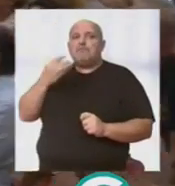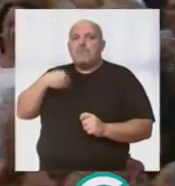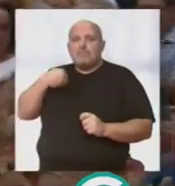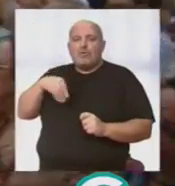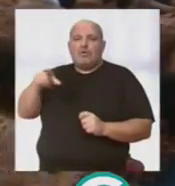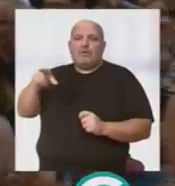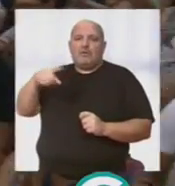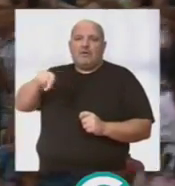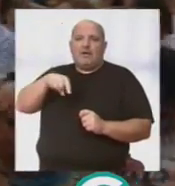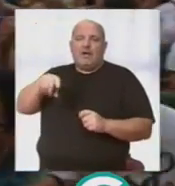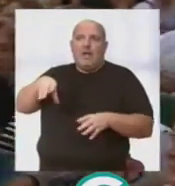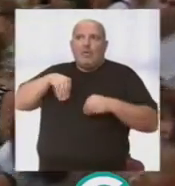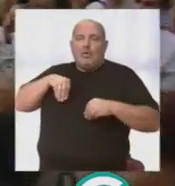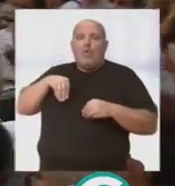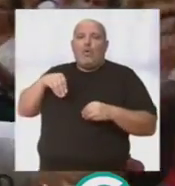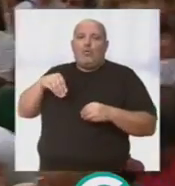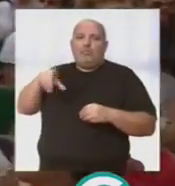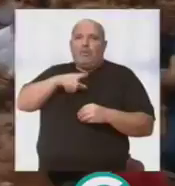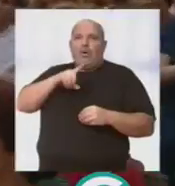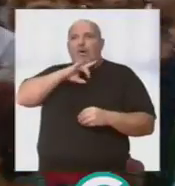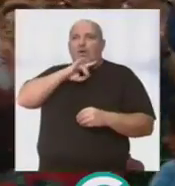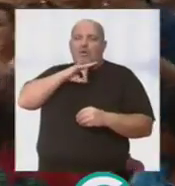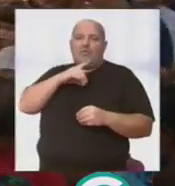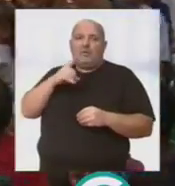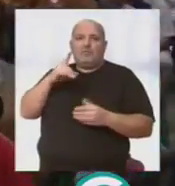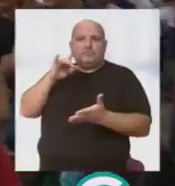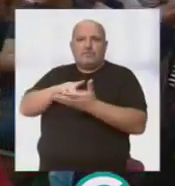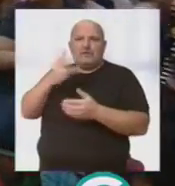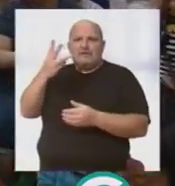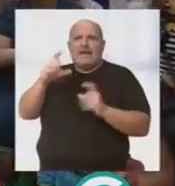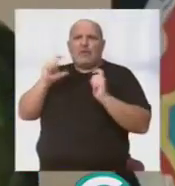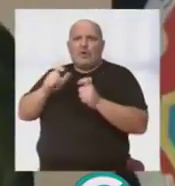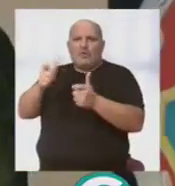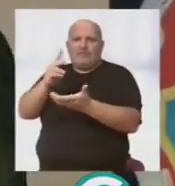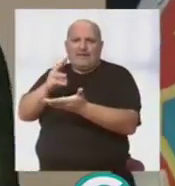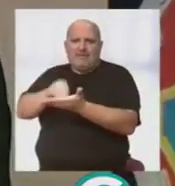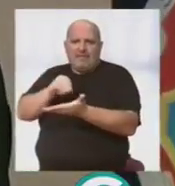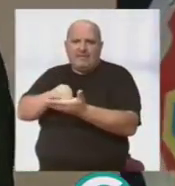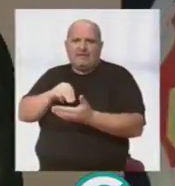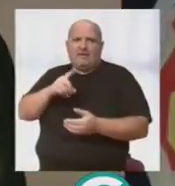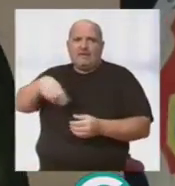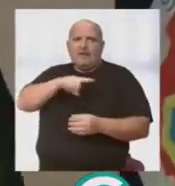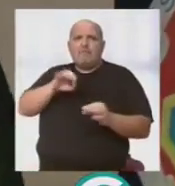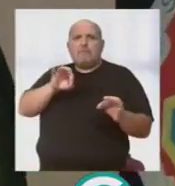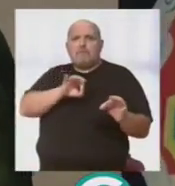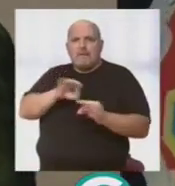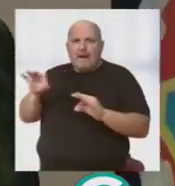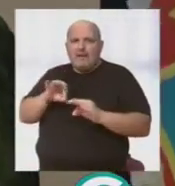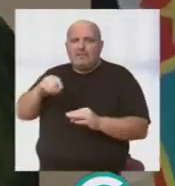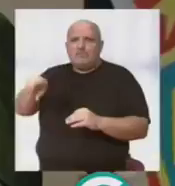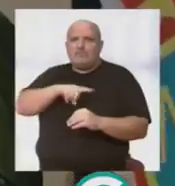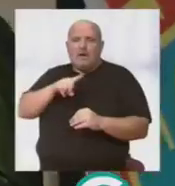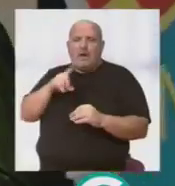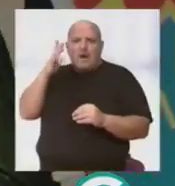forma que ha sido acogida por los cuartetos. Hemos tenido ya con ellos tres reuniones en donde ellos están preparando con un